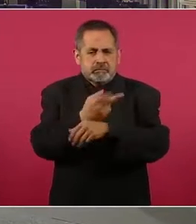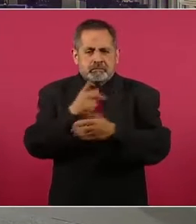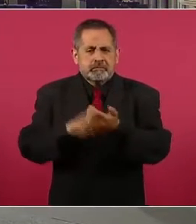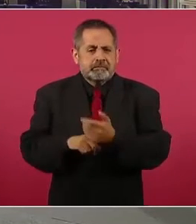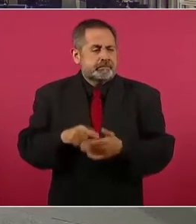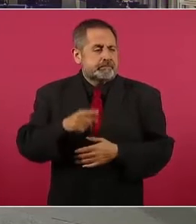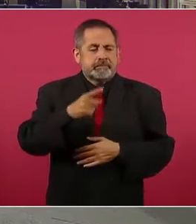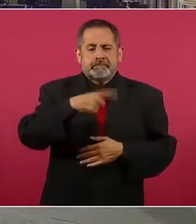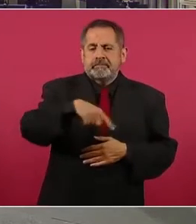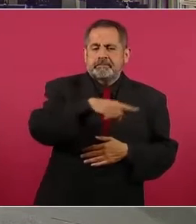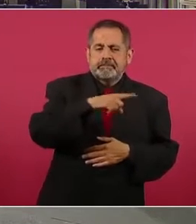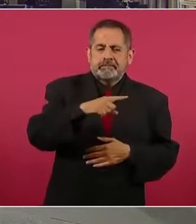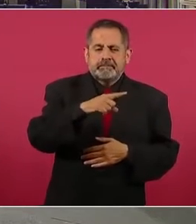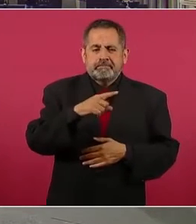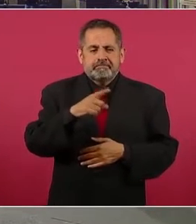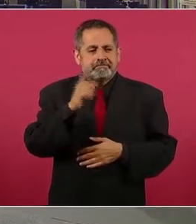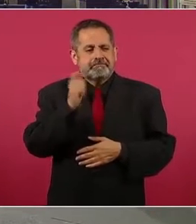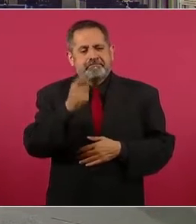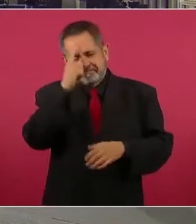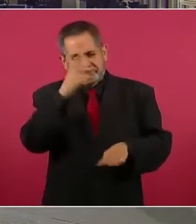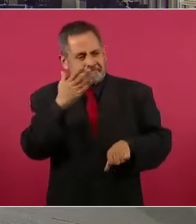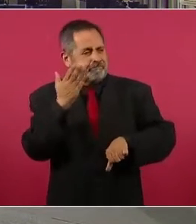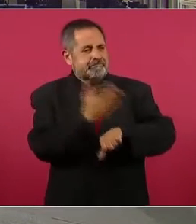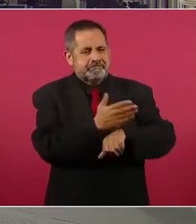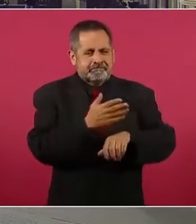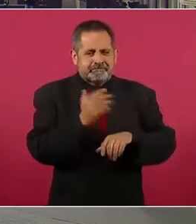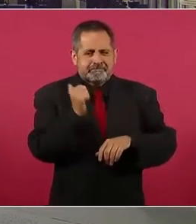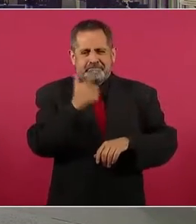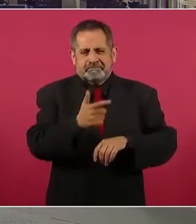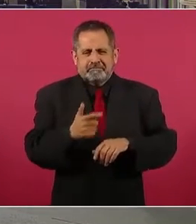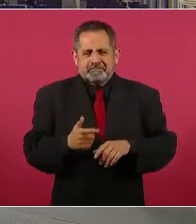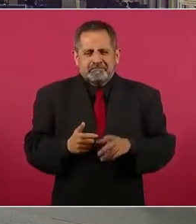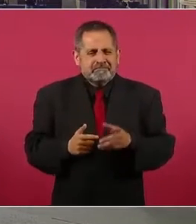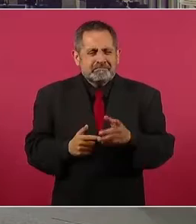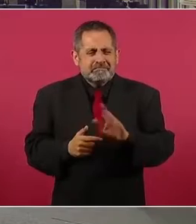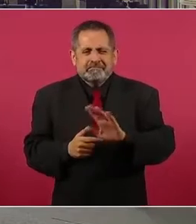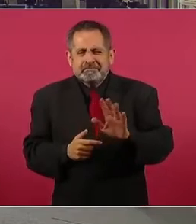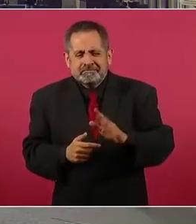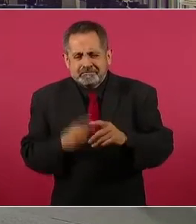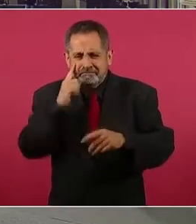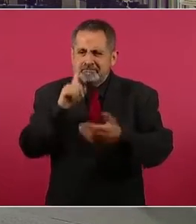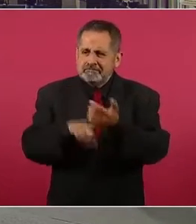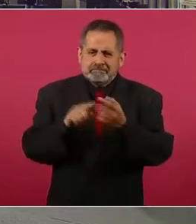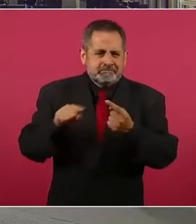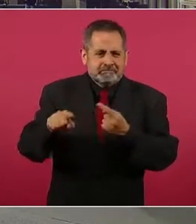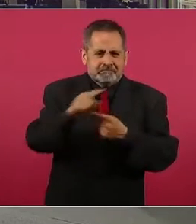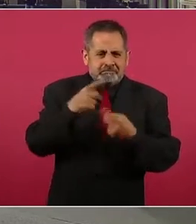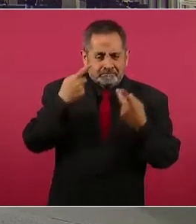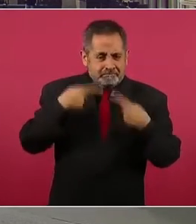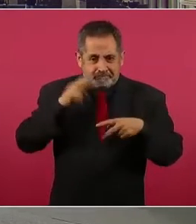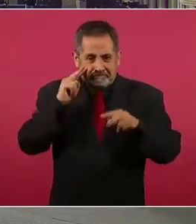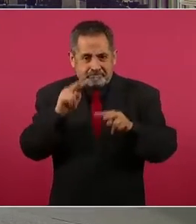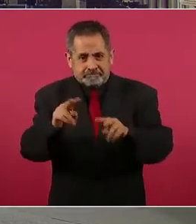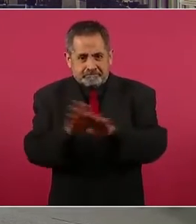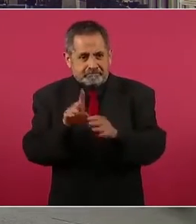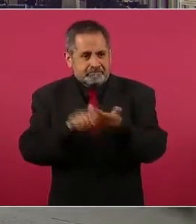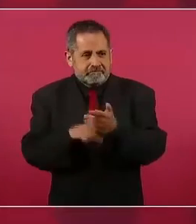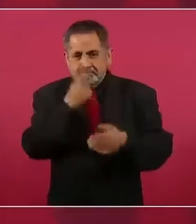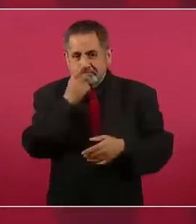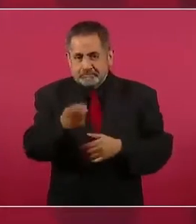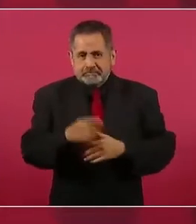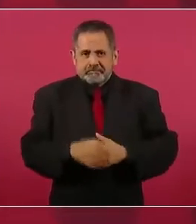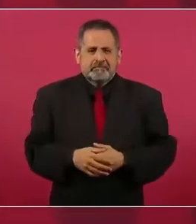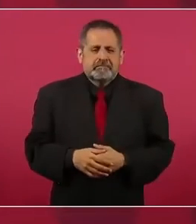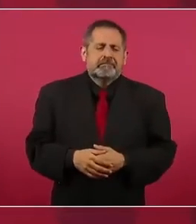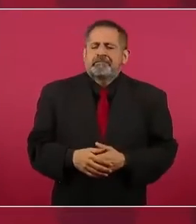dicen que es una especie de castigo por querer intervenir en temas electorales o amados para que vean cómo les va, es lo que ellos dicen.